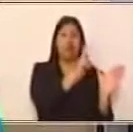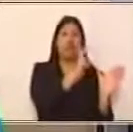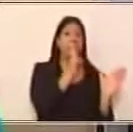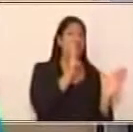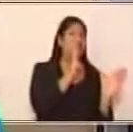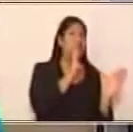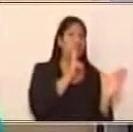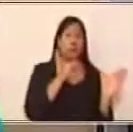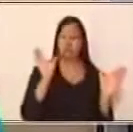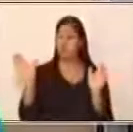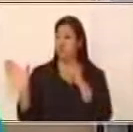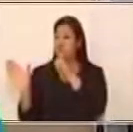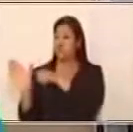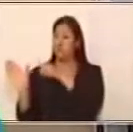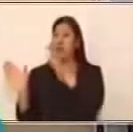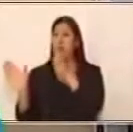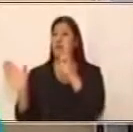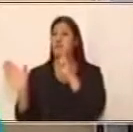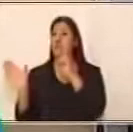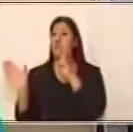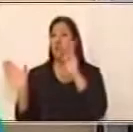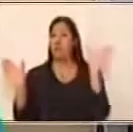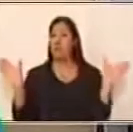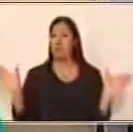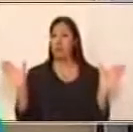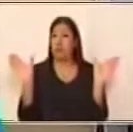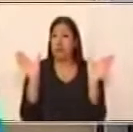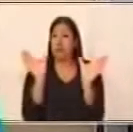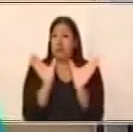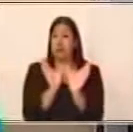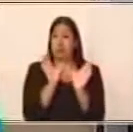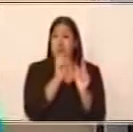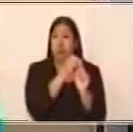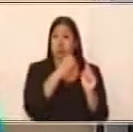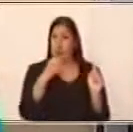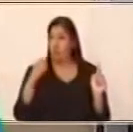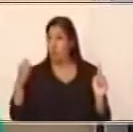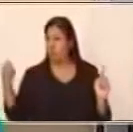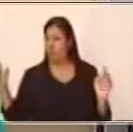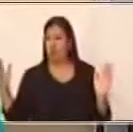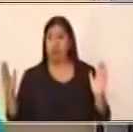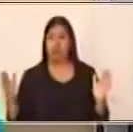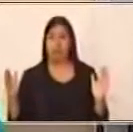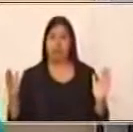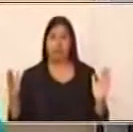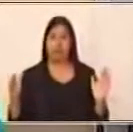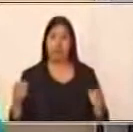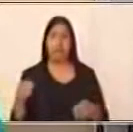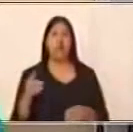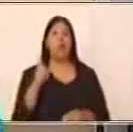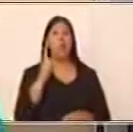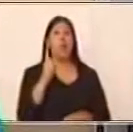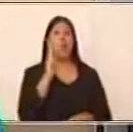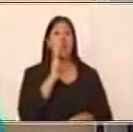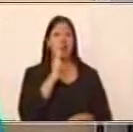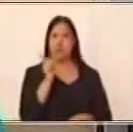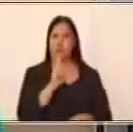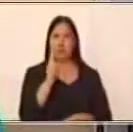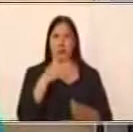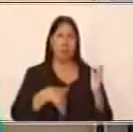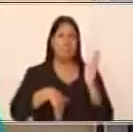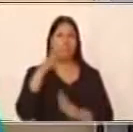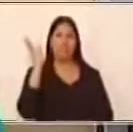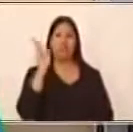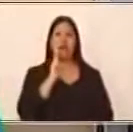identificar que es una oración compuesta porque no solamente tiene uno de los verbos, sino tiene más de uno. Incluso